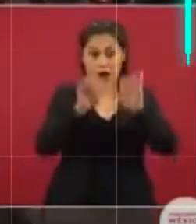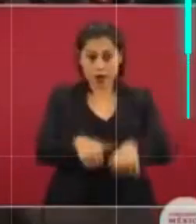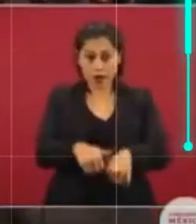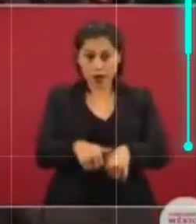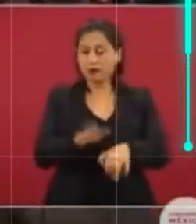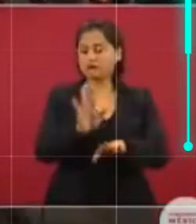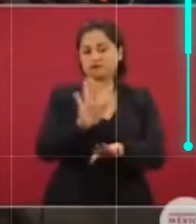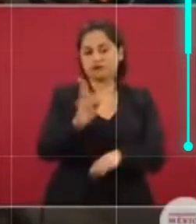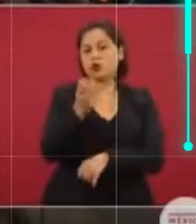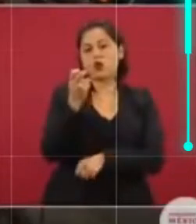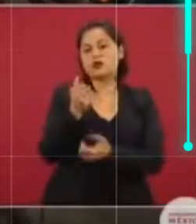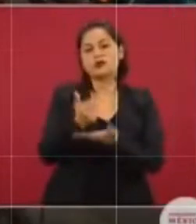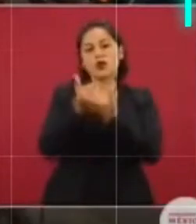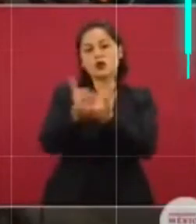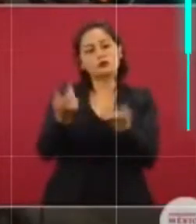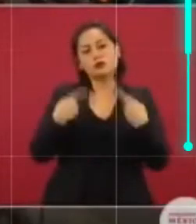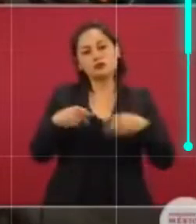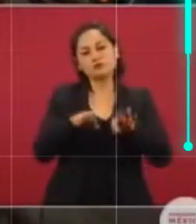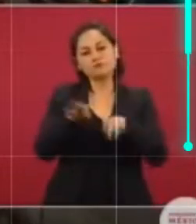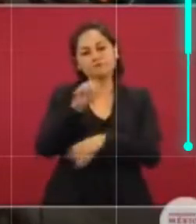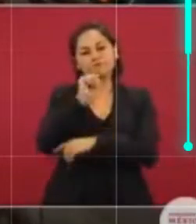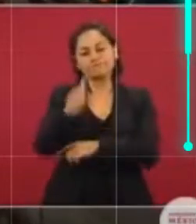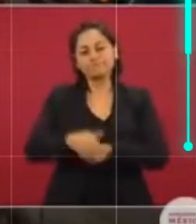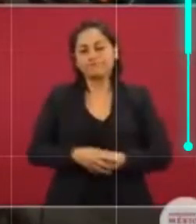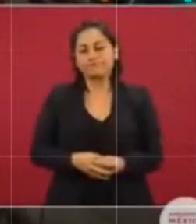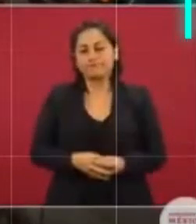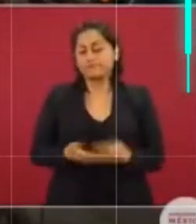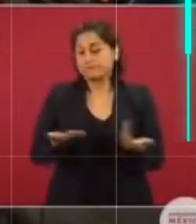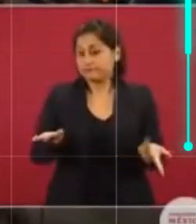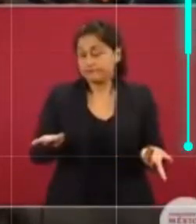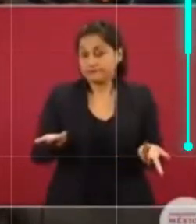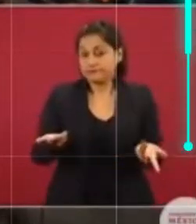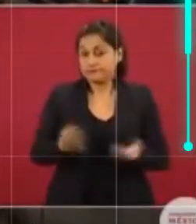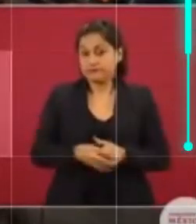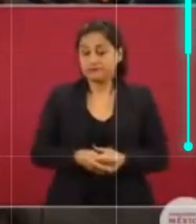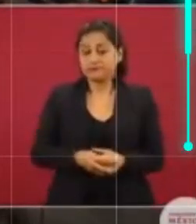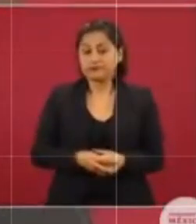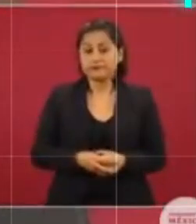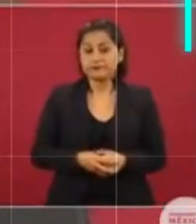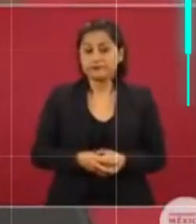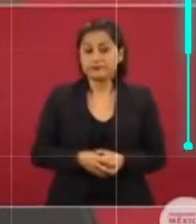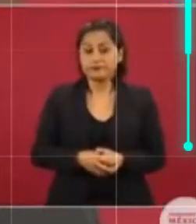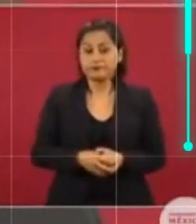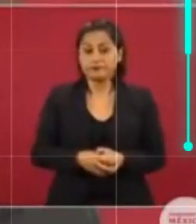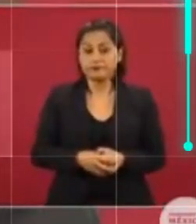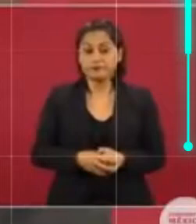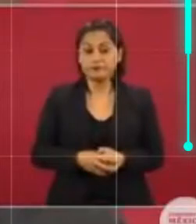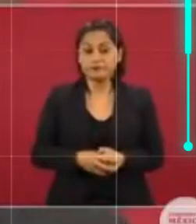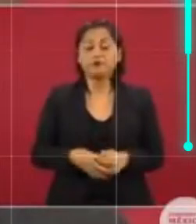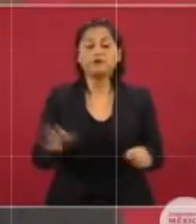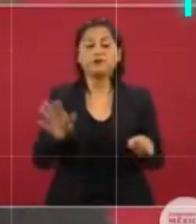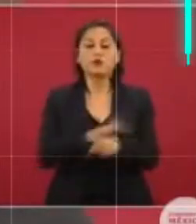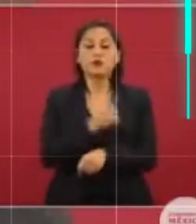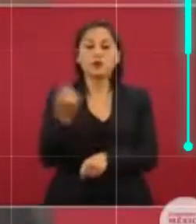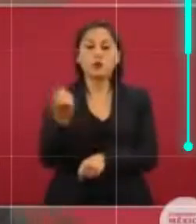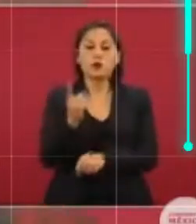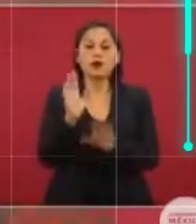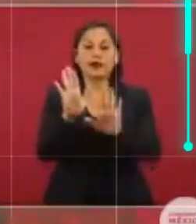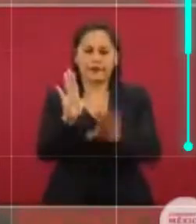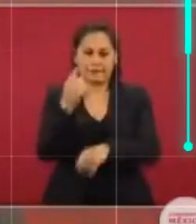sabiendo, porque si no tuviésemos los datos,